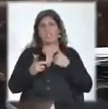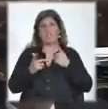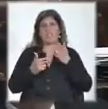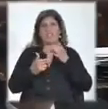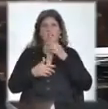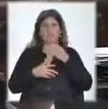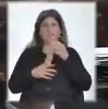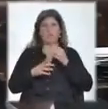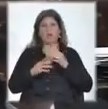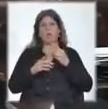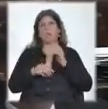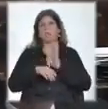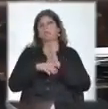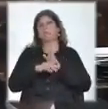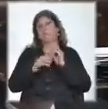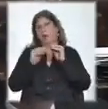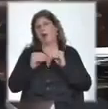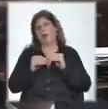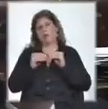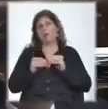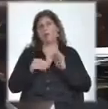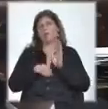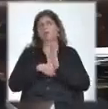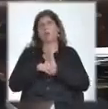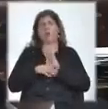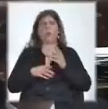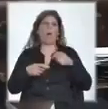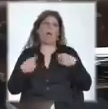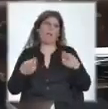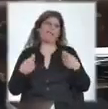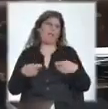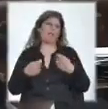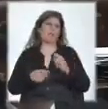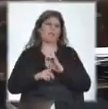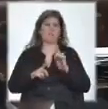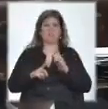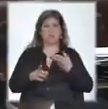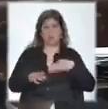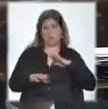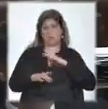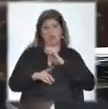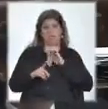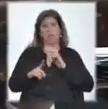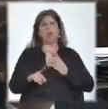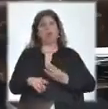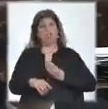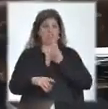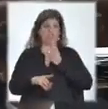cálculo de almacenero. No me ofende porque es digno ser almacenero.